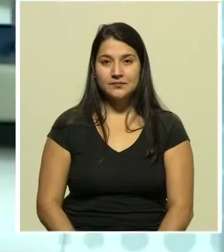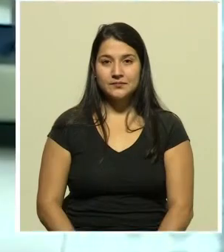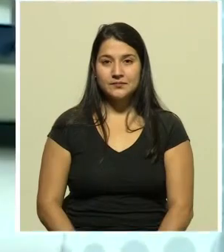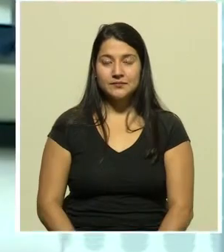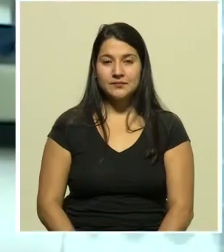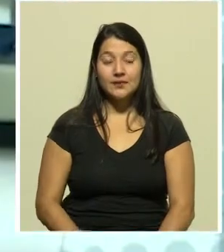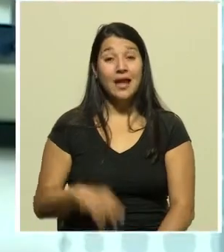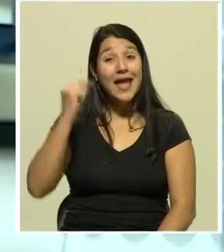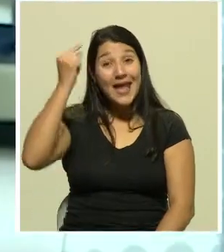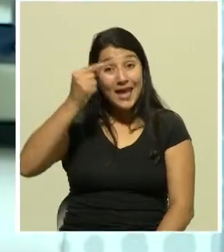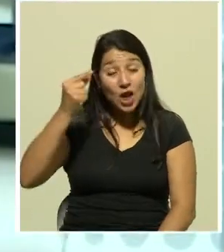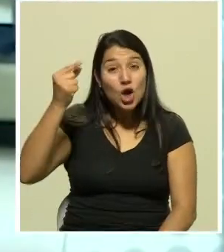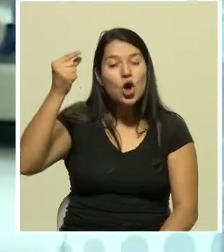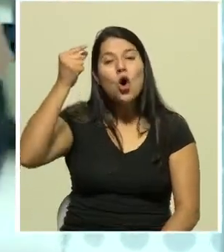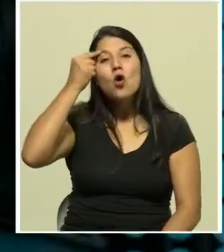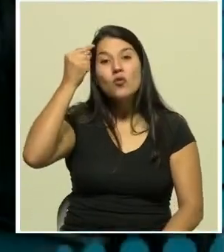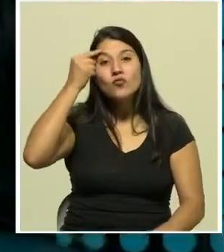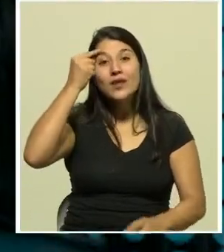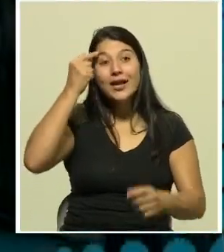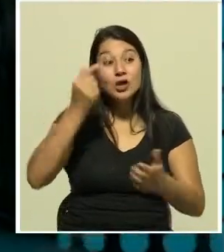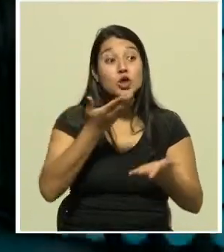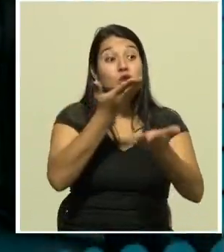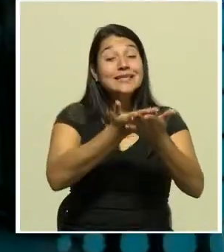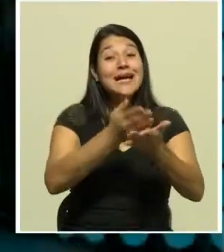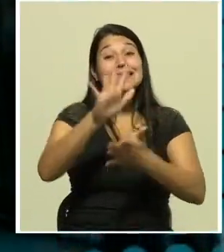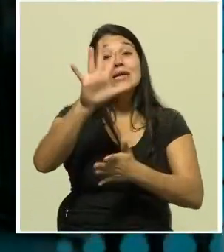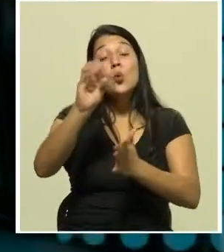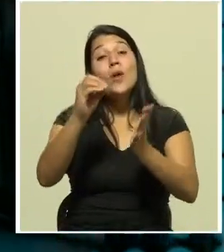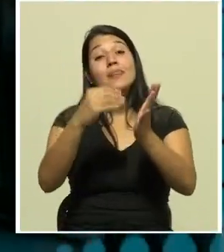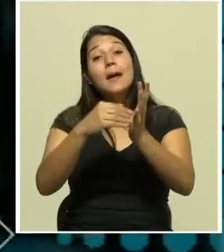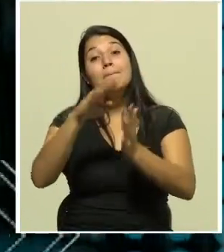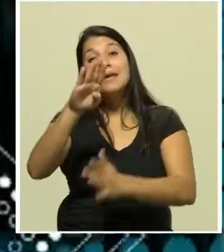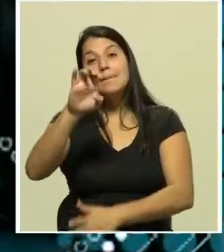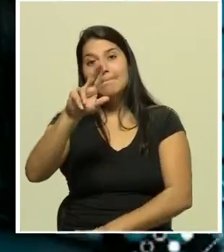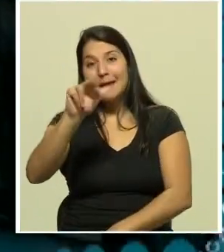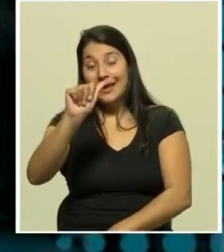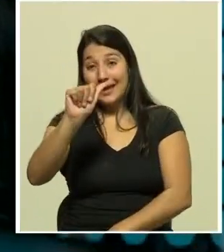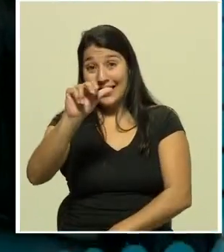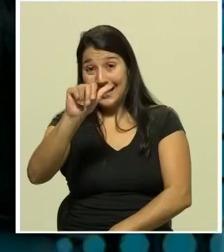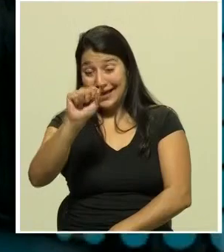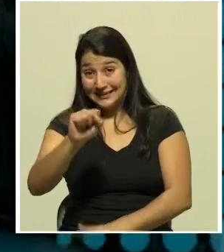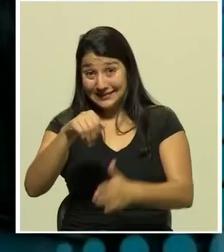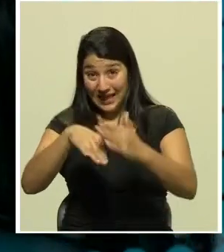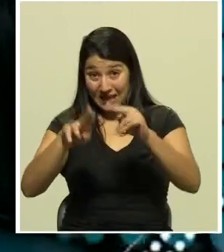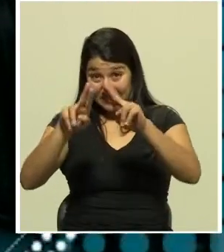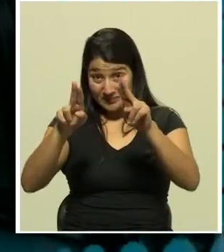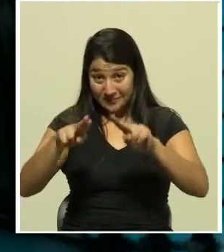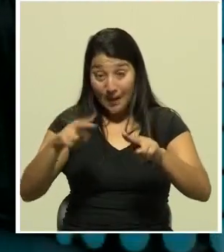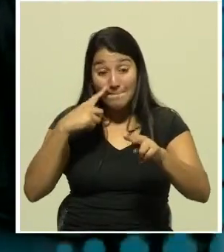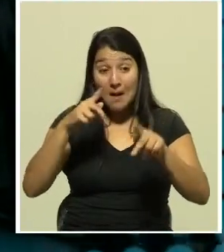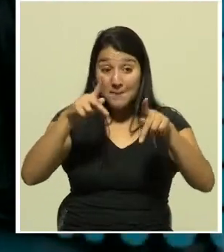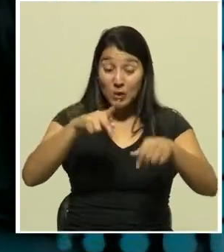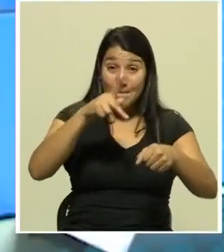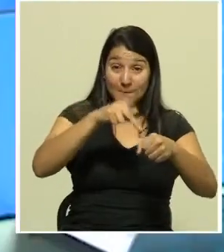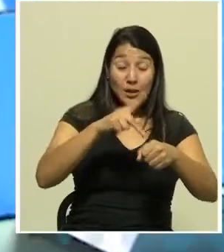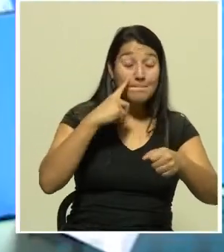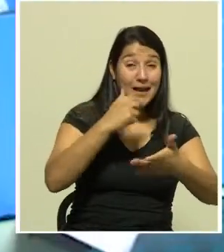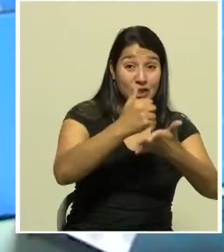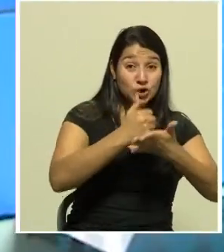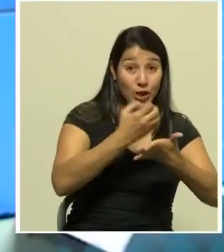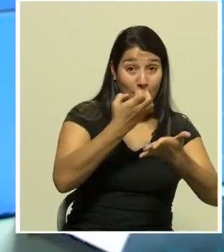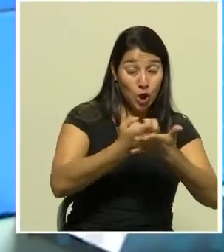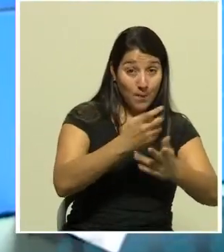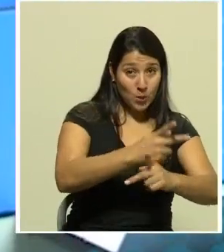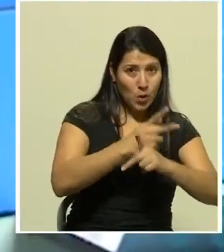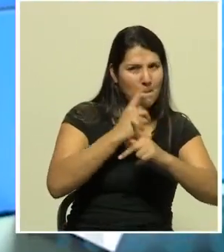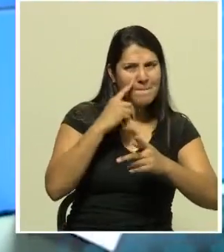el gobierno habilitó 50 mil becas de cursos en línea para las personas que aplicaron al bono proteger la idea es capacitar a personas